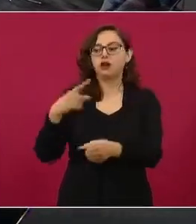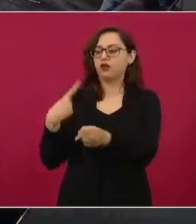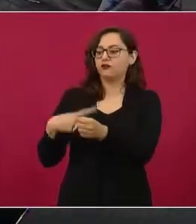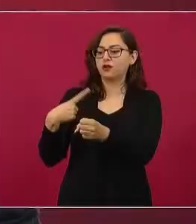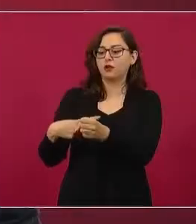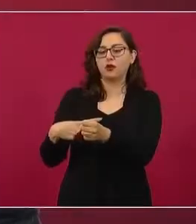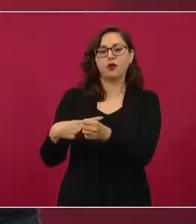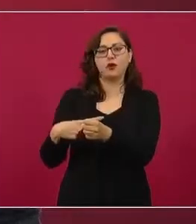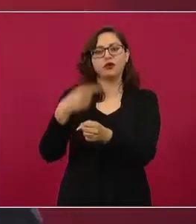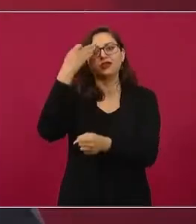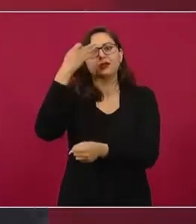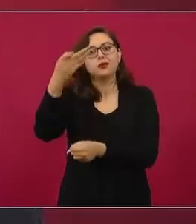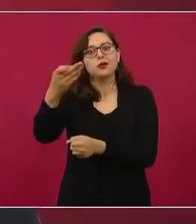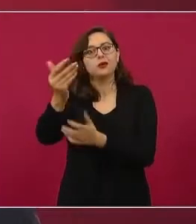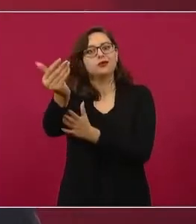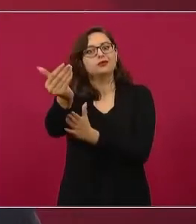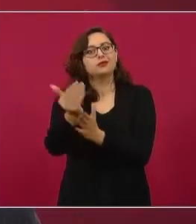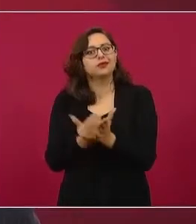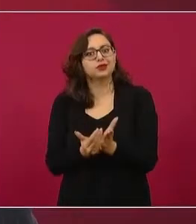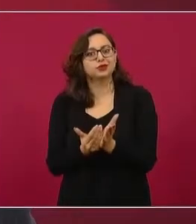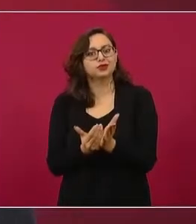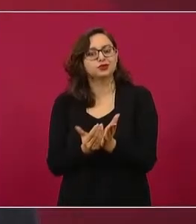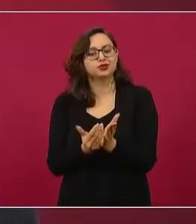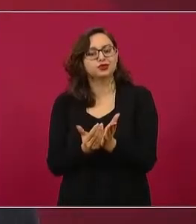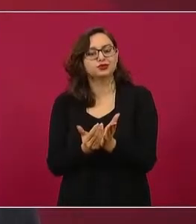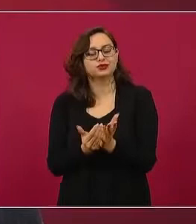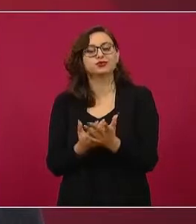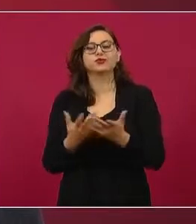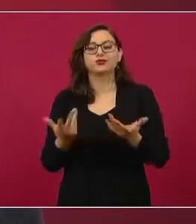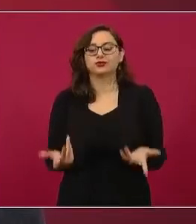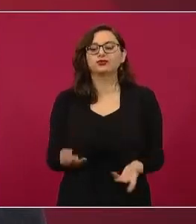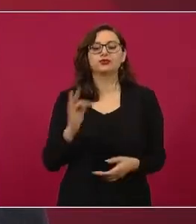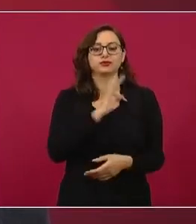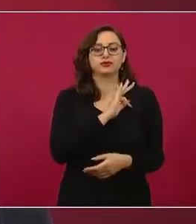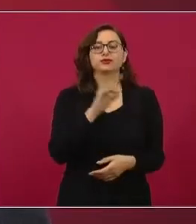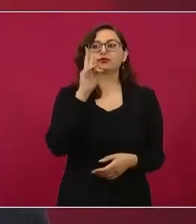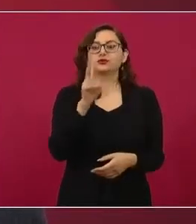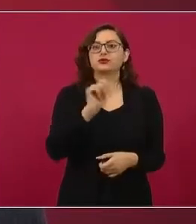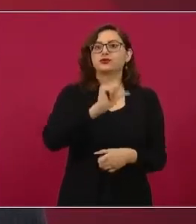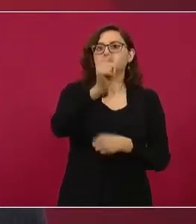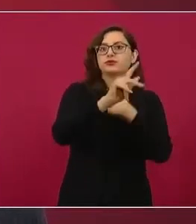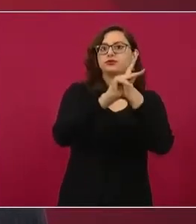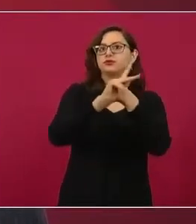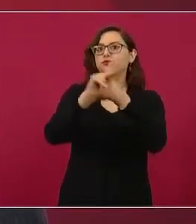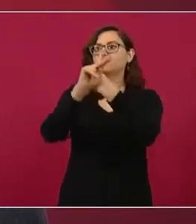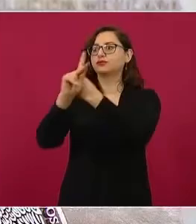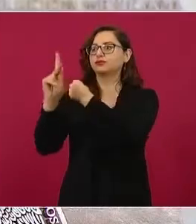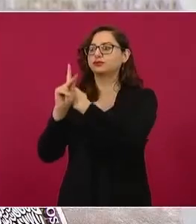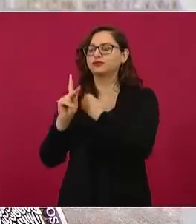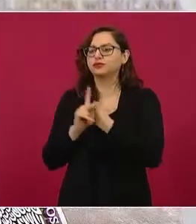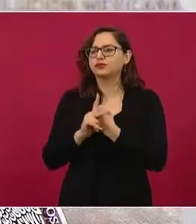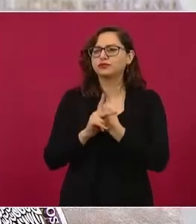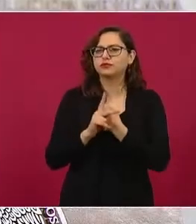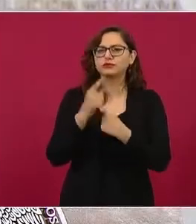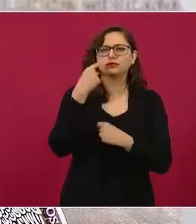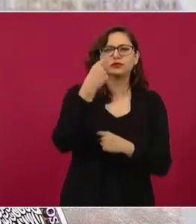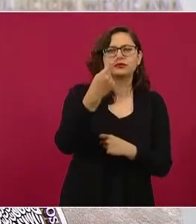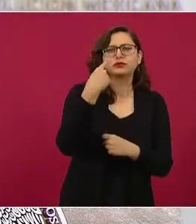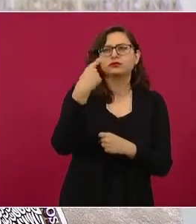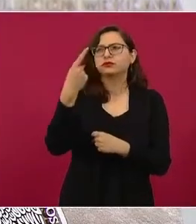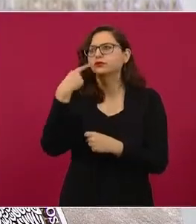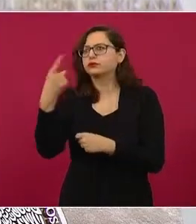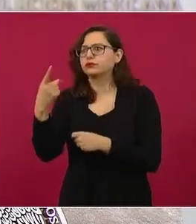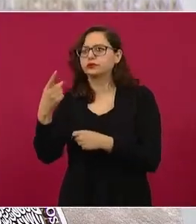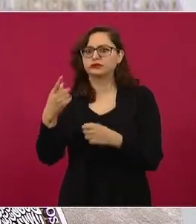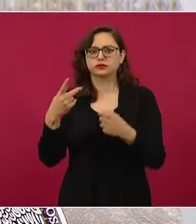de recuperación. Y como se ha visto en algunos otros países, esta situación en donde rápidamente